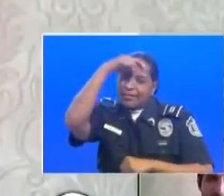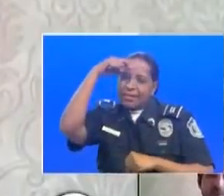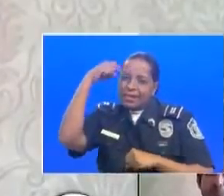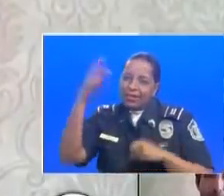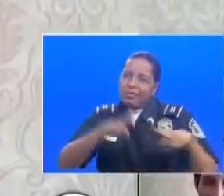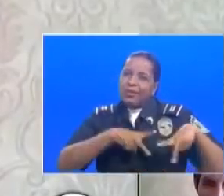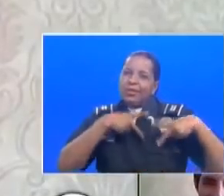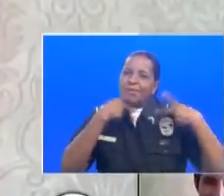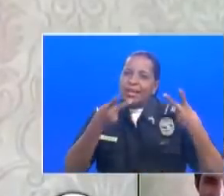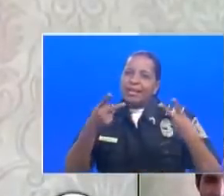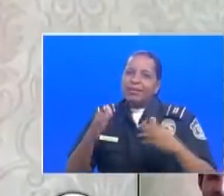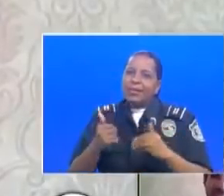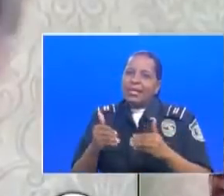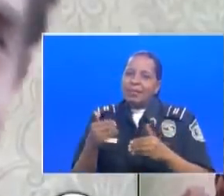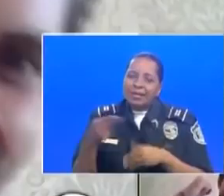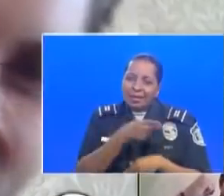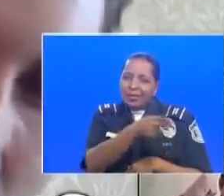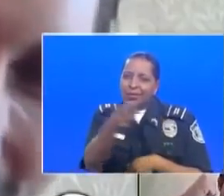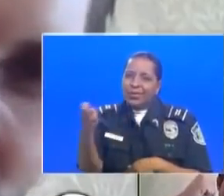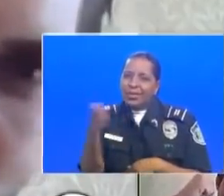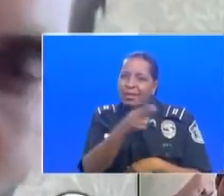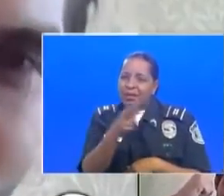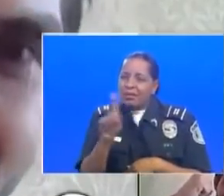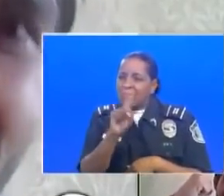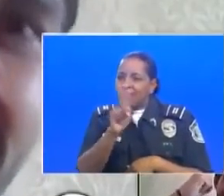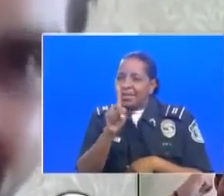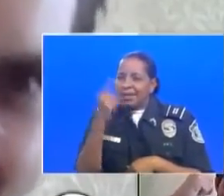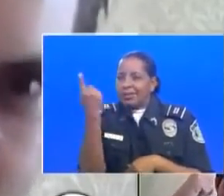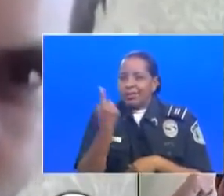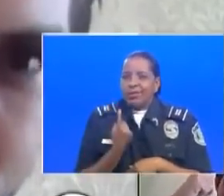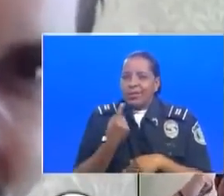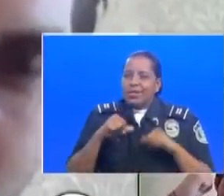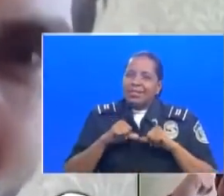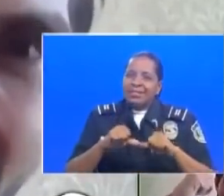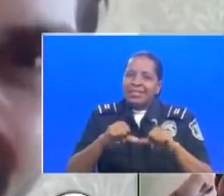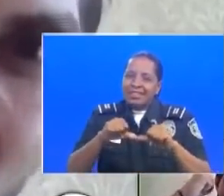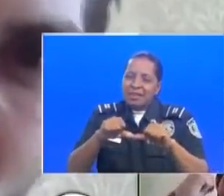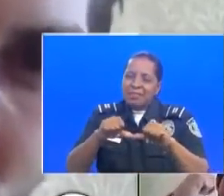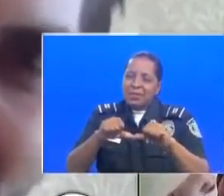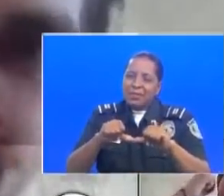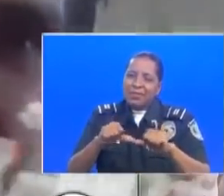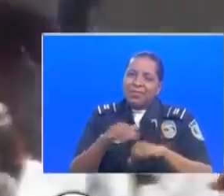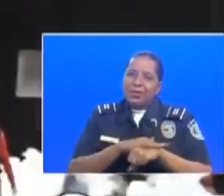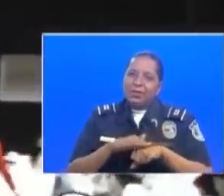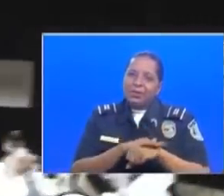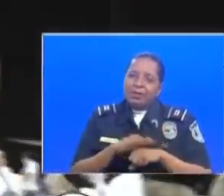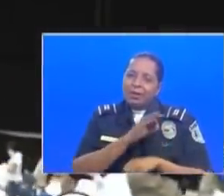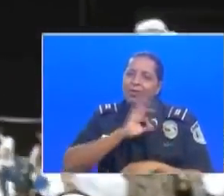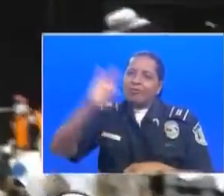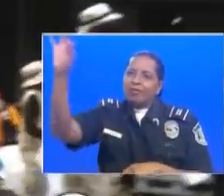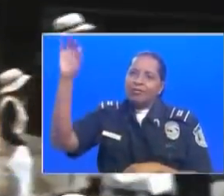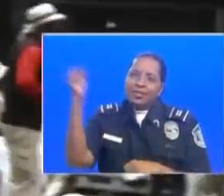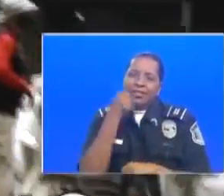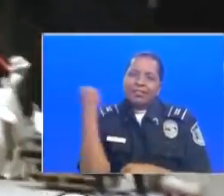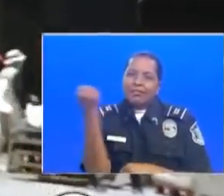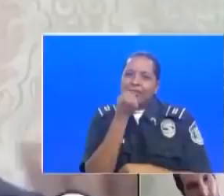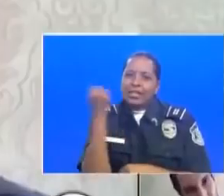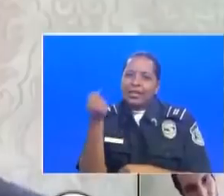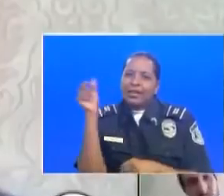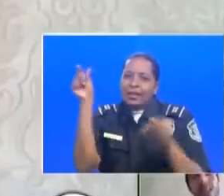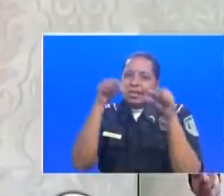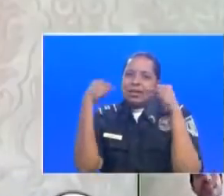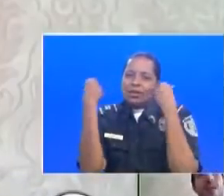trabajo. Panamá está con ustedes. No están solos, mi gente. Seguimos. Seguimos adelante, con fe. Siempre fuerte. Gloria,